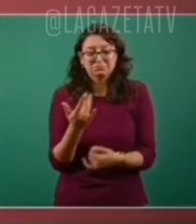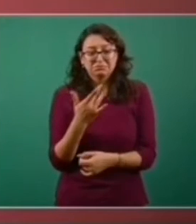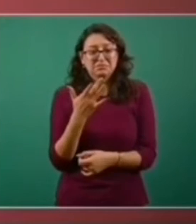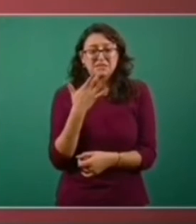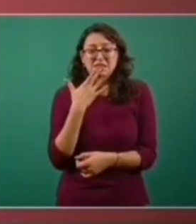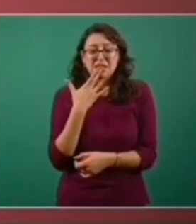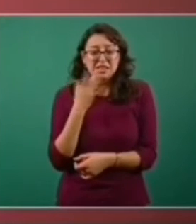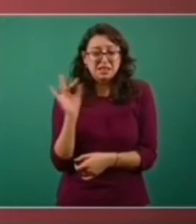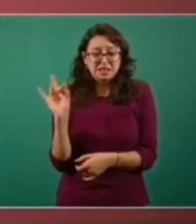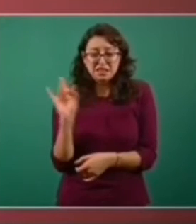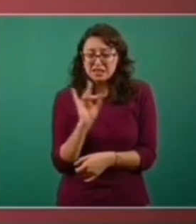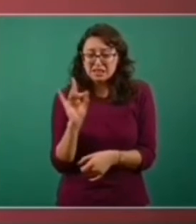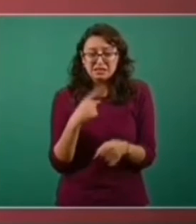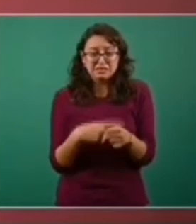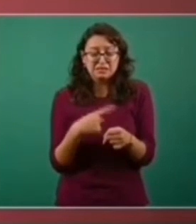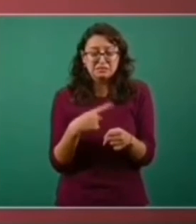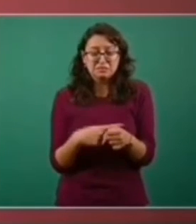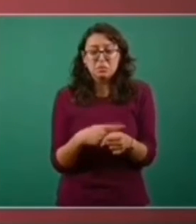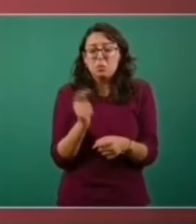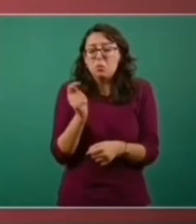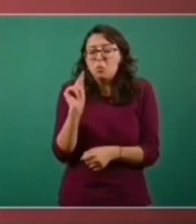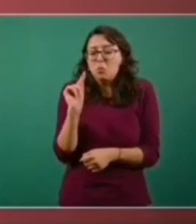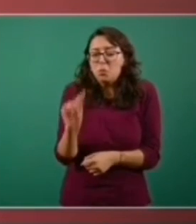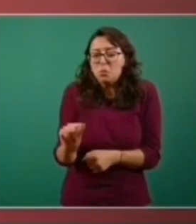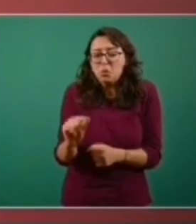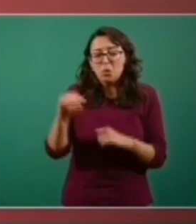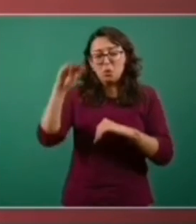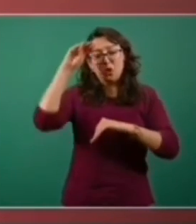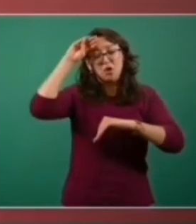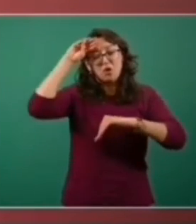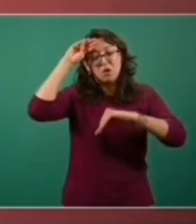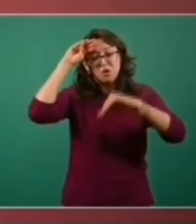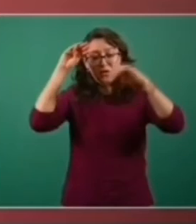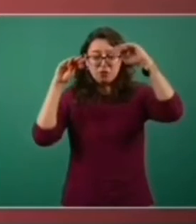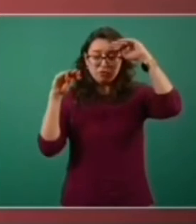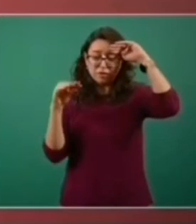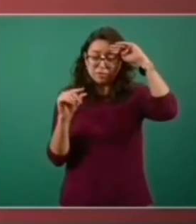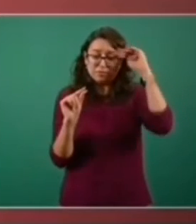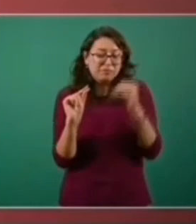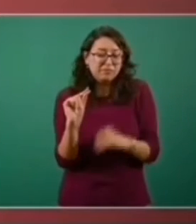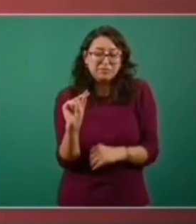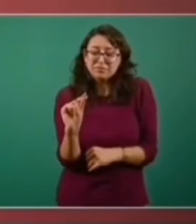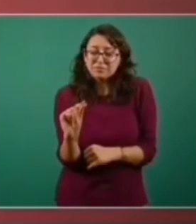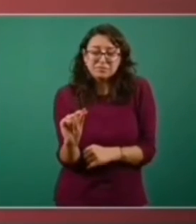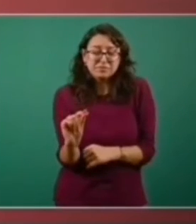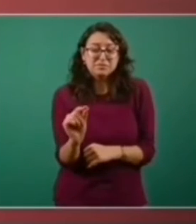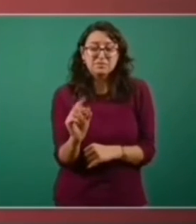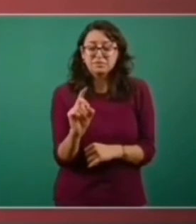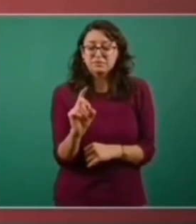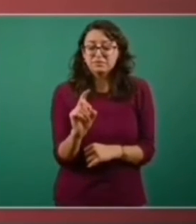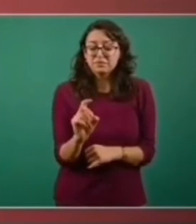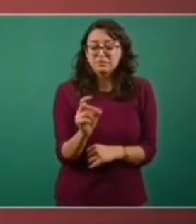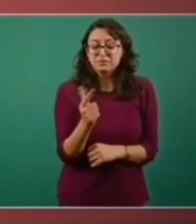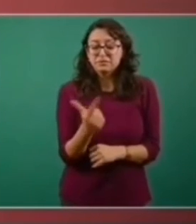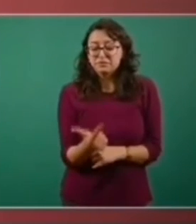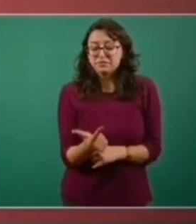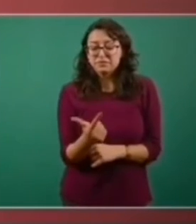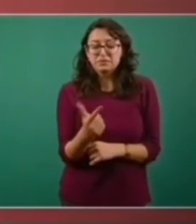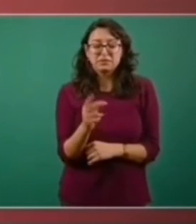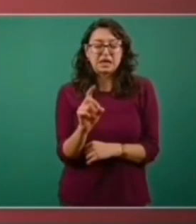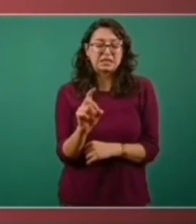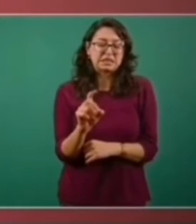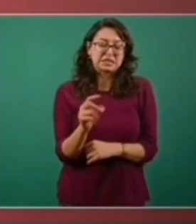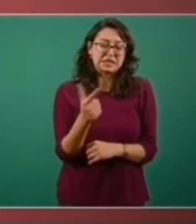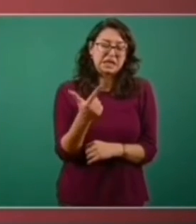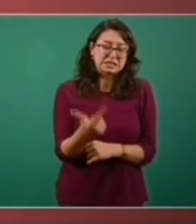mínimos, en su momento tuvo febrícula, es decir, temperatura corporal mayor a 37.3 grados